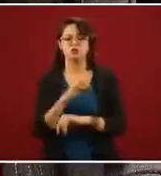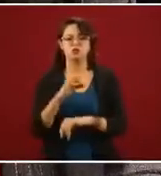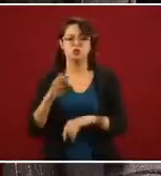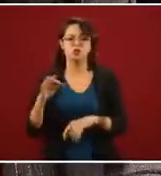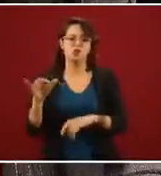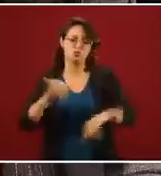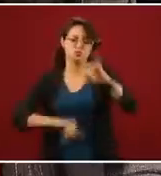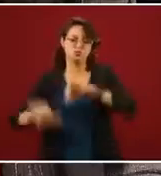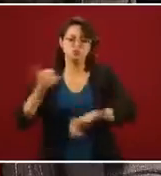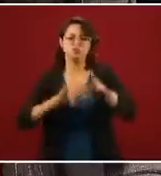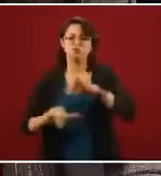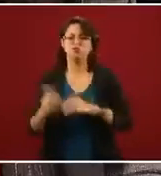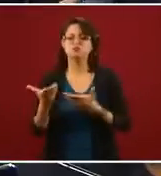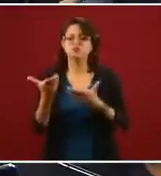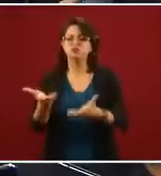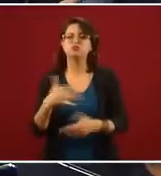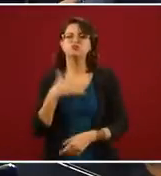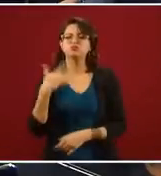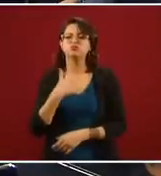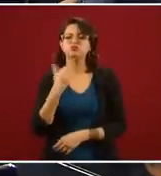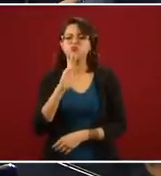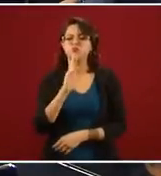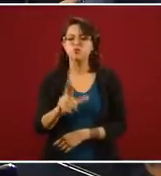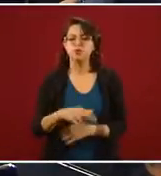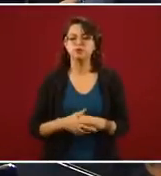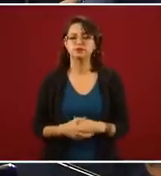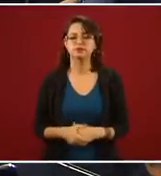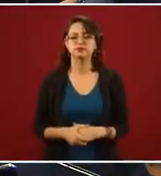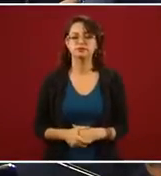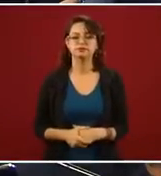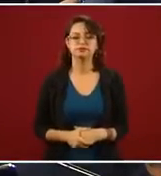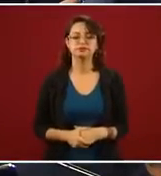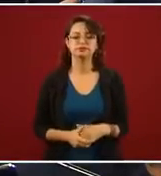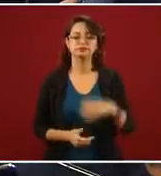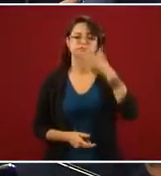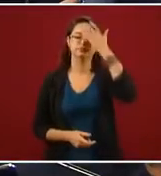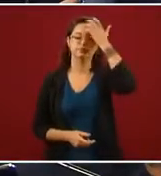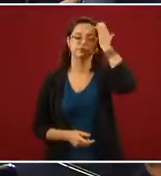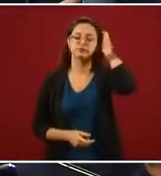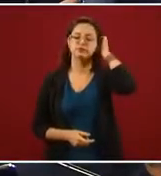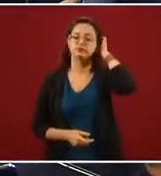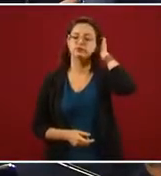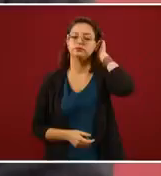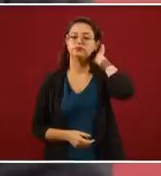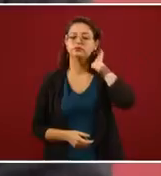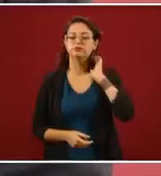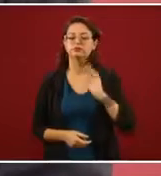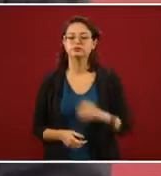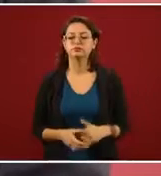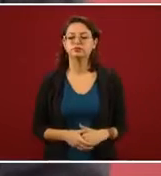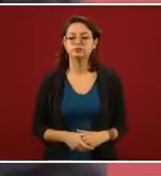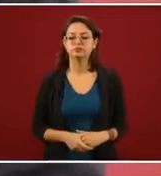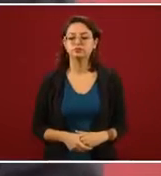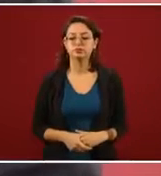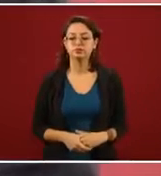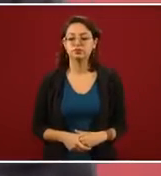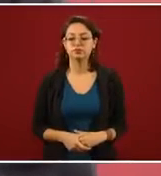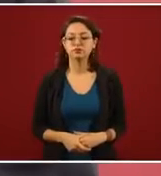quisiéramos una respuesta, señor presidente. Bueno, ya en el caso de los